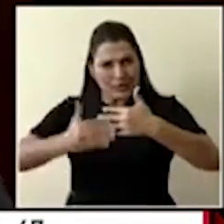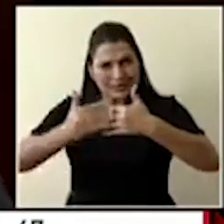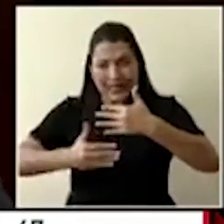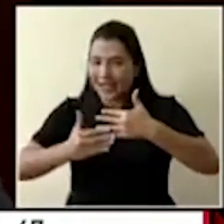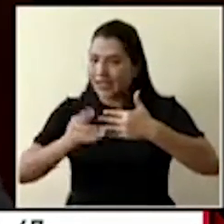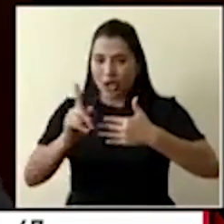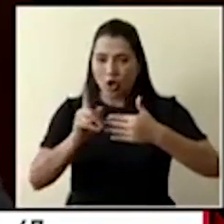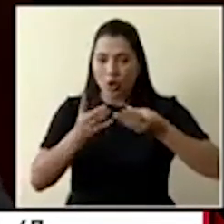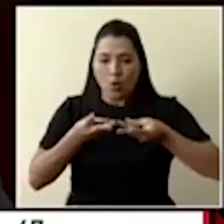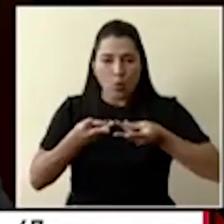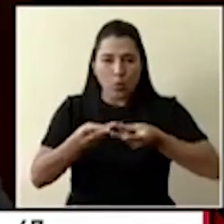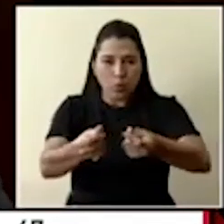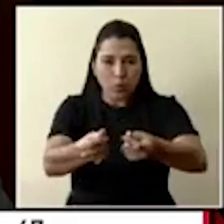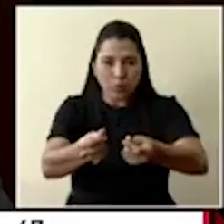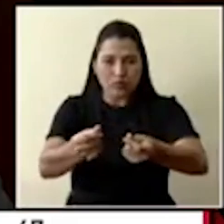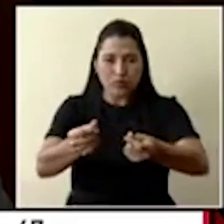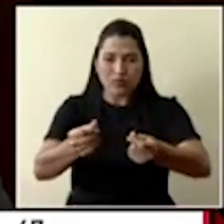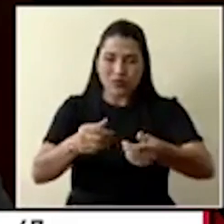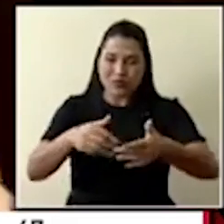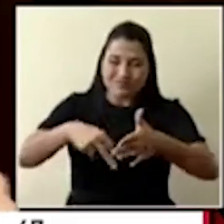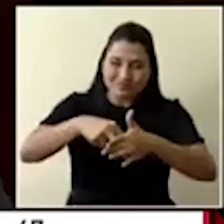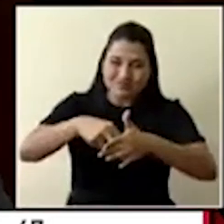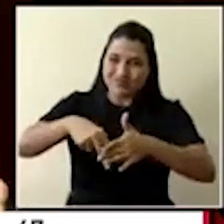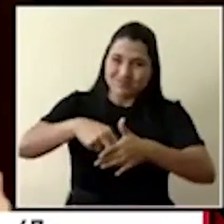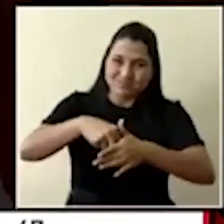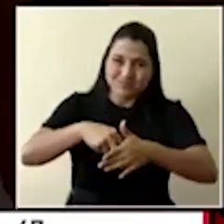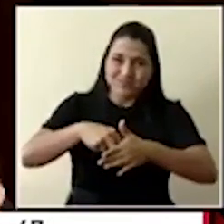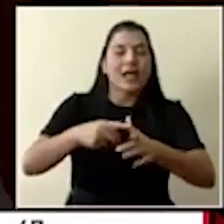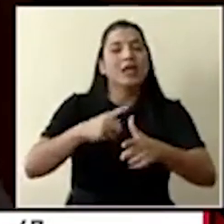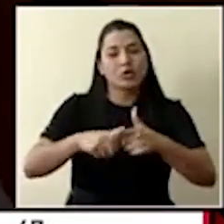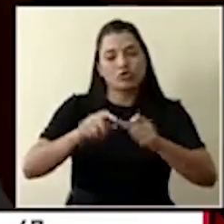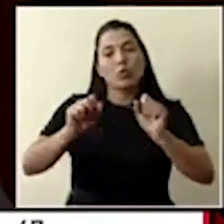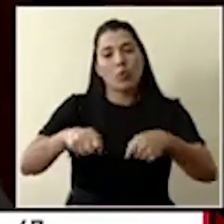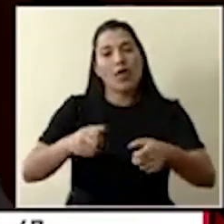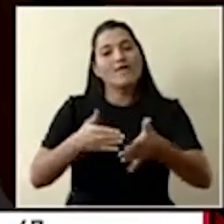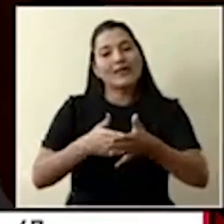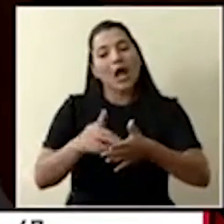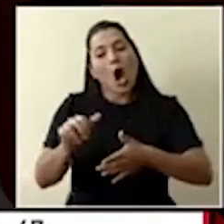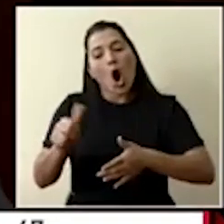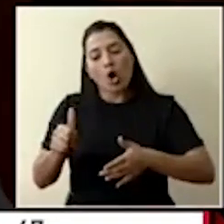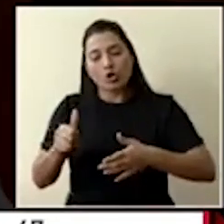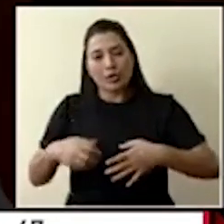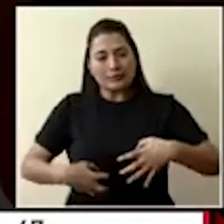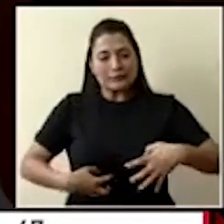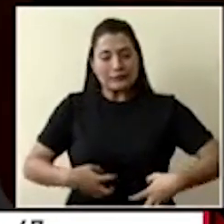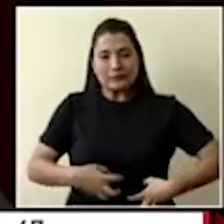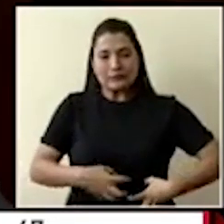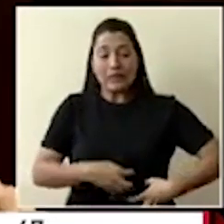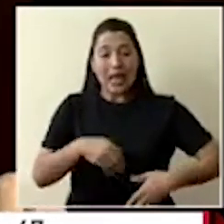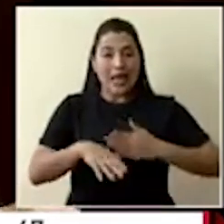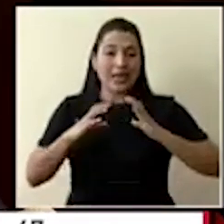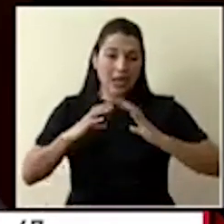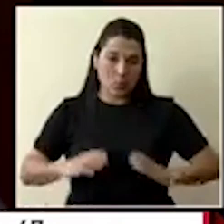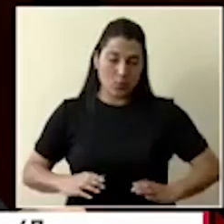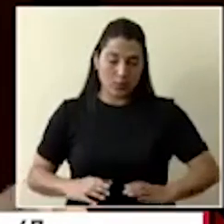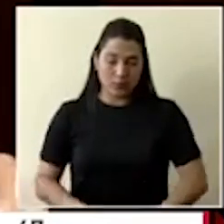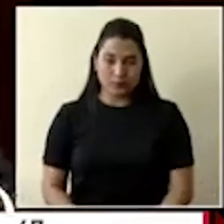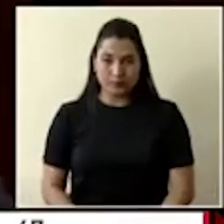que pueden atacar diferentes órganos y eso pues es parte también de esa respuesta inmunológica tan fuerte que se da en algunos pacientes.